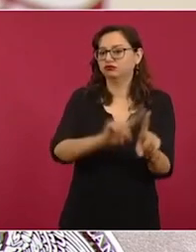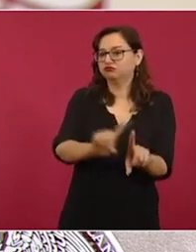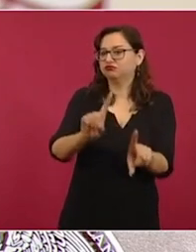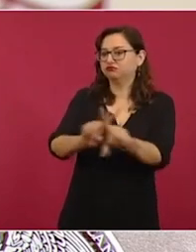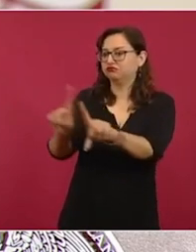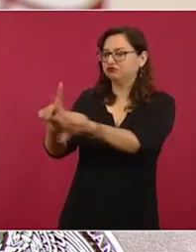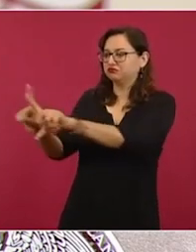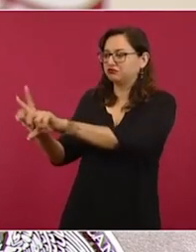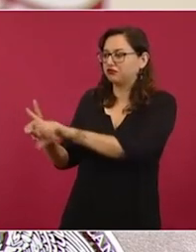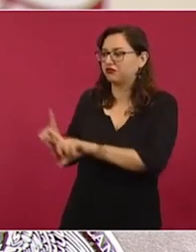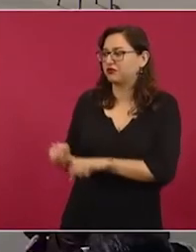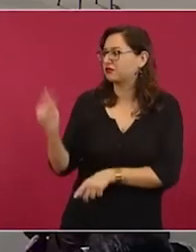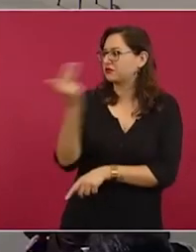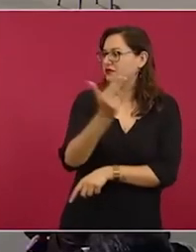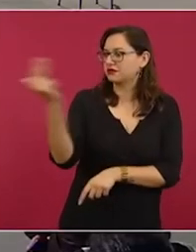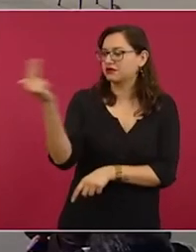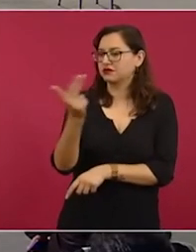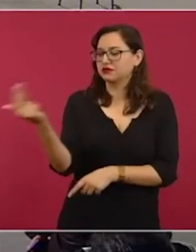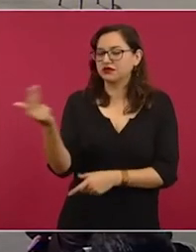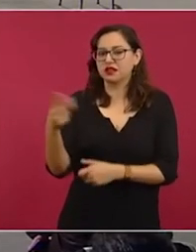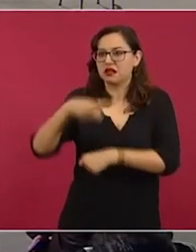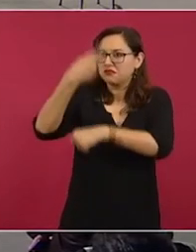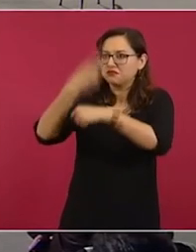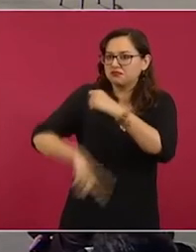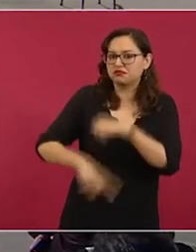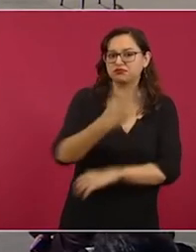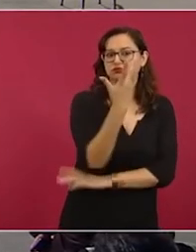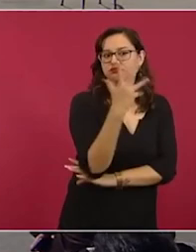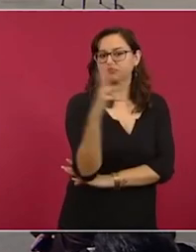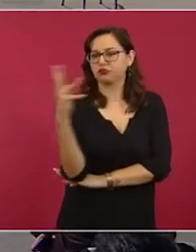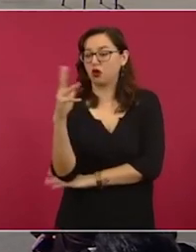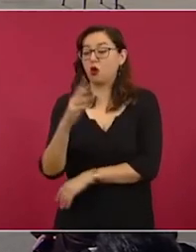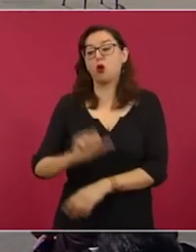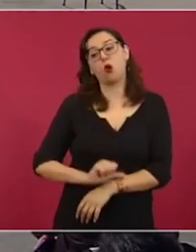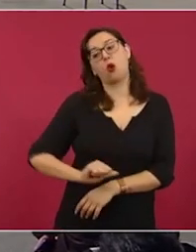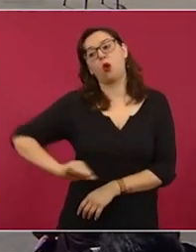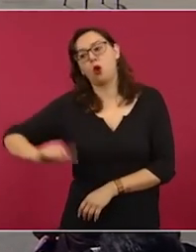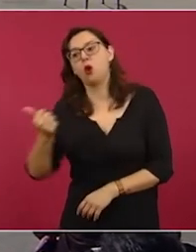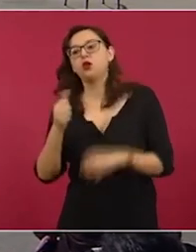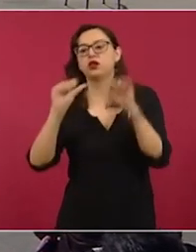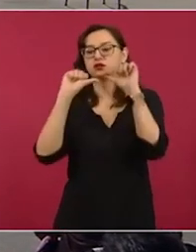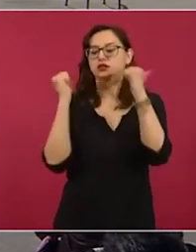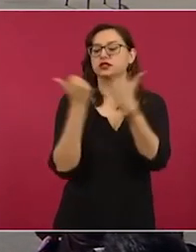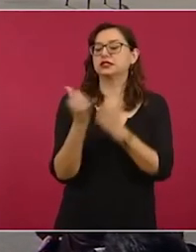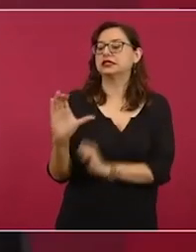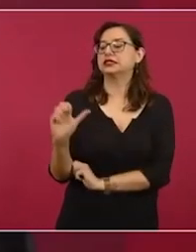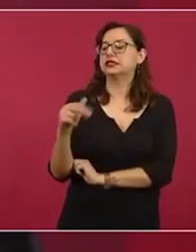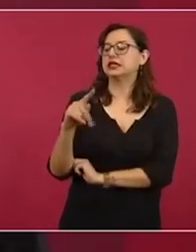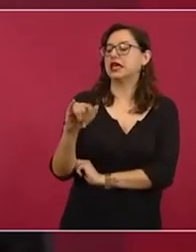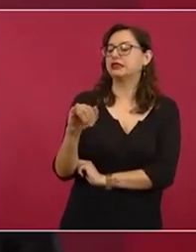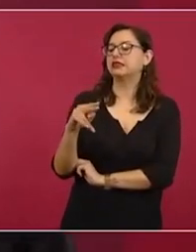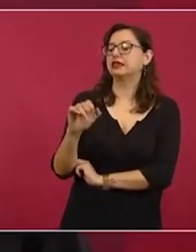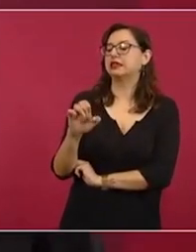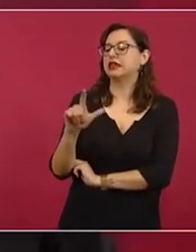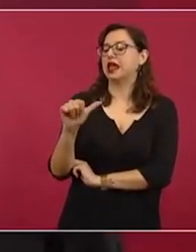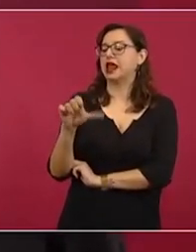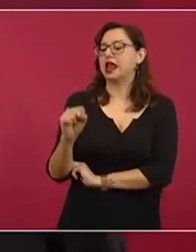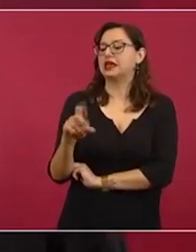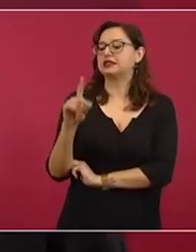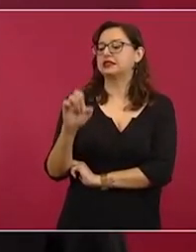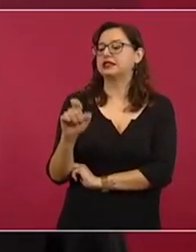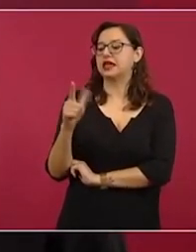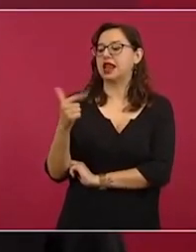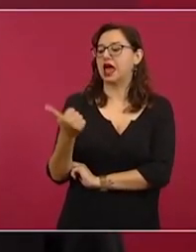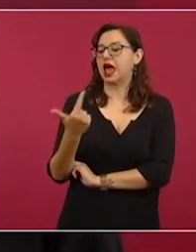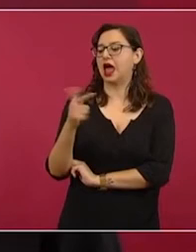Palladium, Hotel Group. Sentinelas del Agua, Asociación para Proteger el Acuífero de la Península de